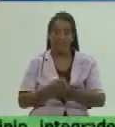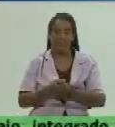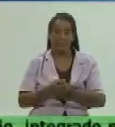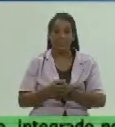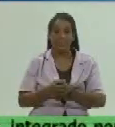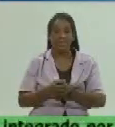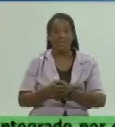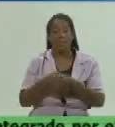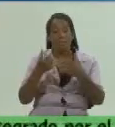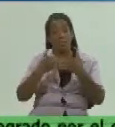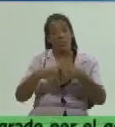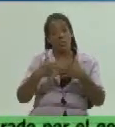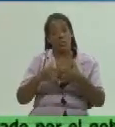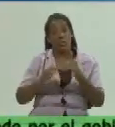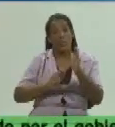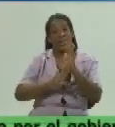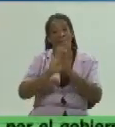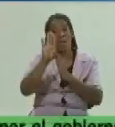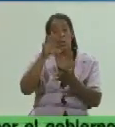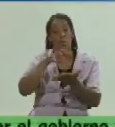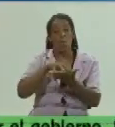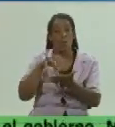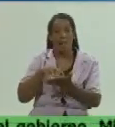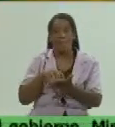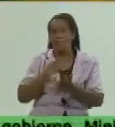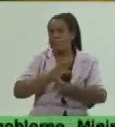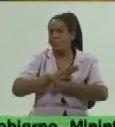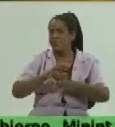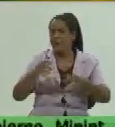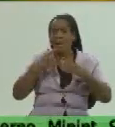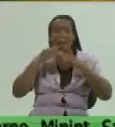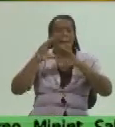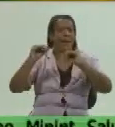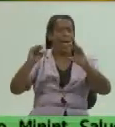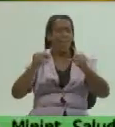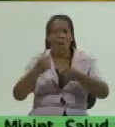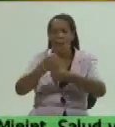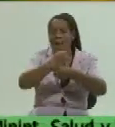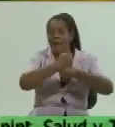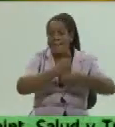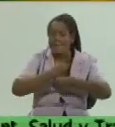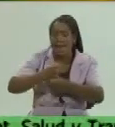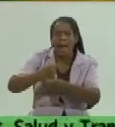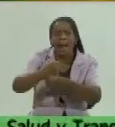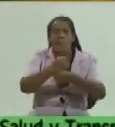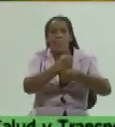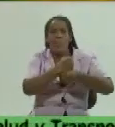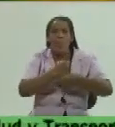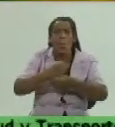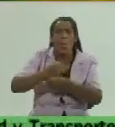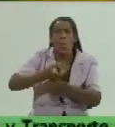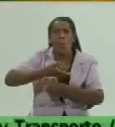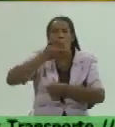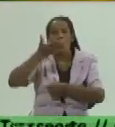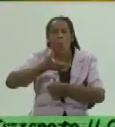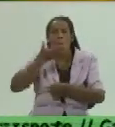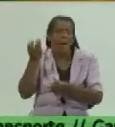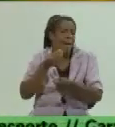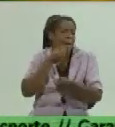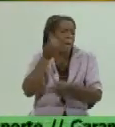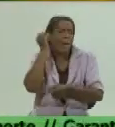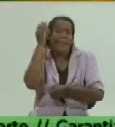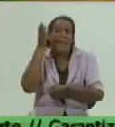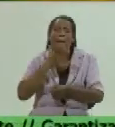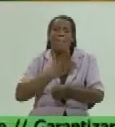local se insertan perfectamente y hemos hablado también de Ajiaco de Caldoza de otras ventas más que lo puedan hacer que es la propia familia